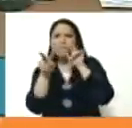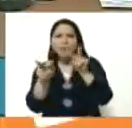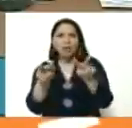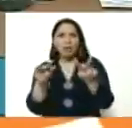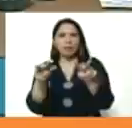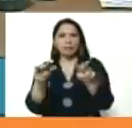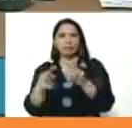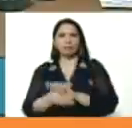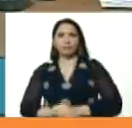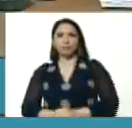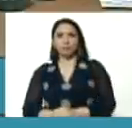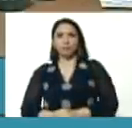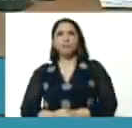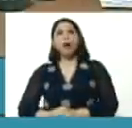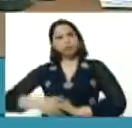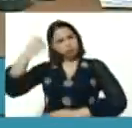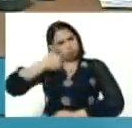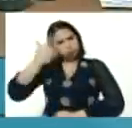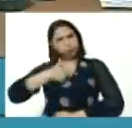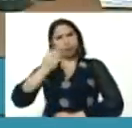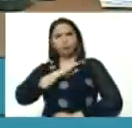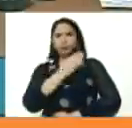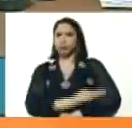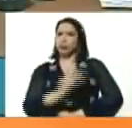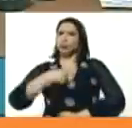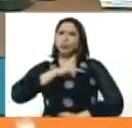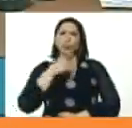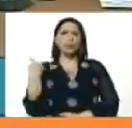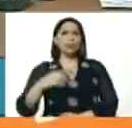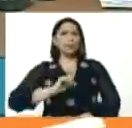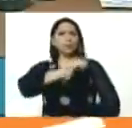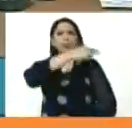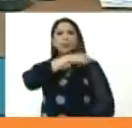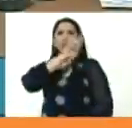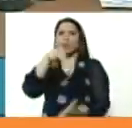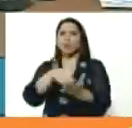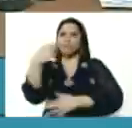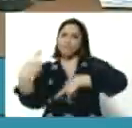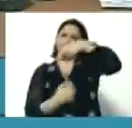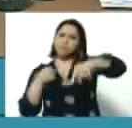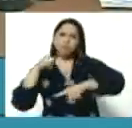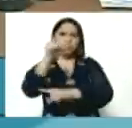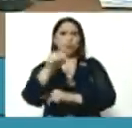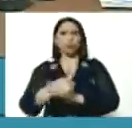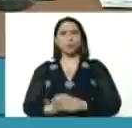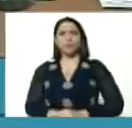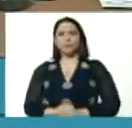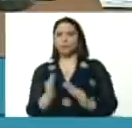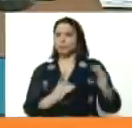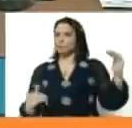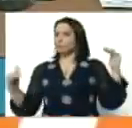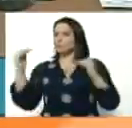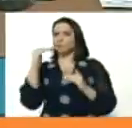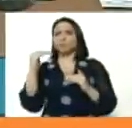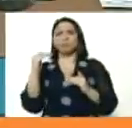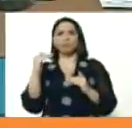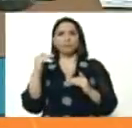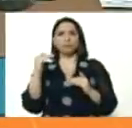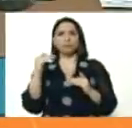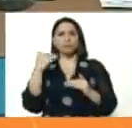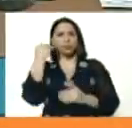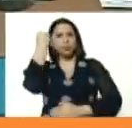el portento que tenemos, en una dirección nacional, revolucionaria, del más alto nivel, de